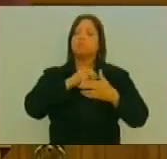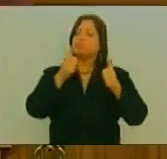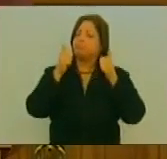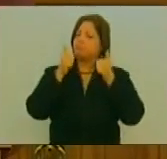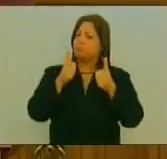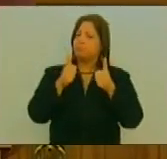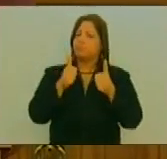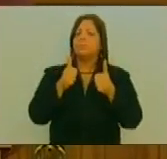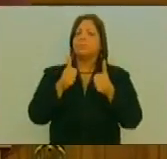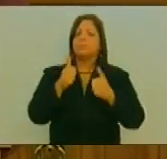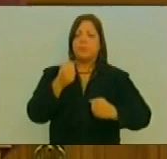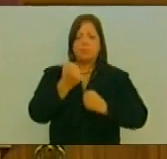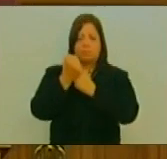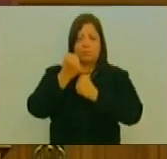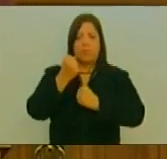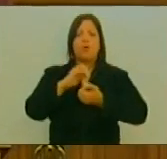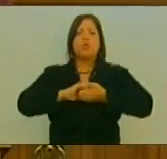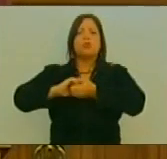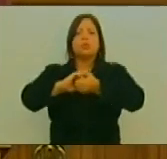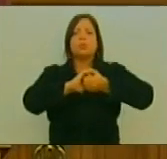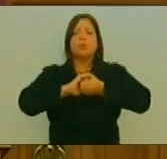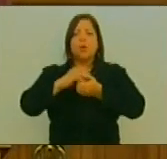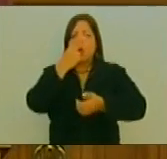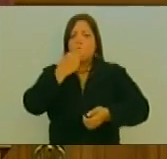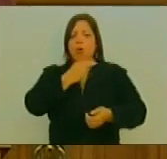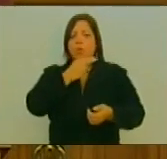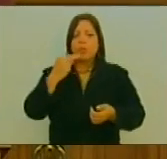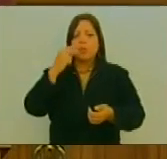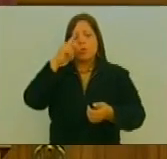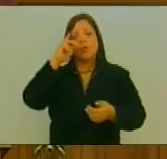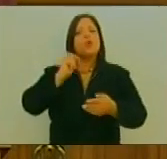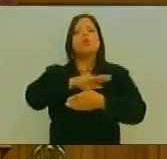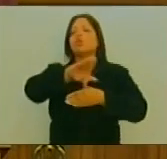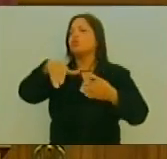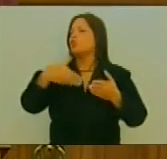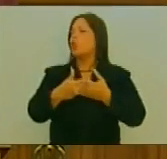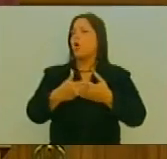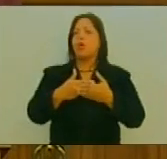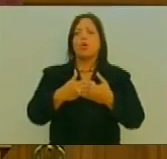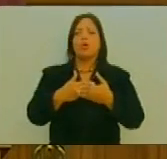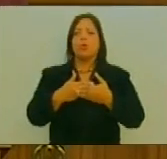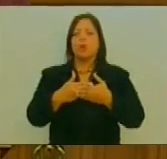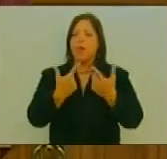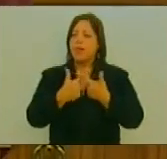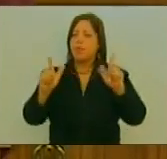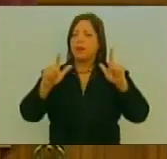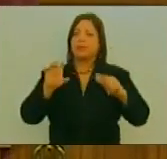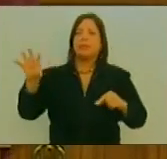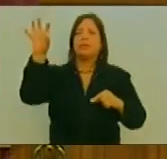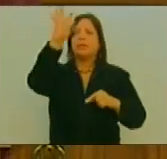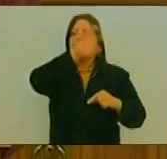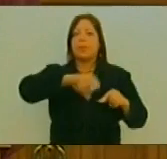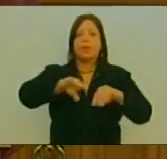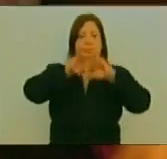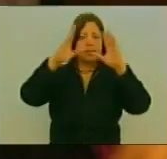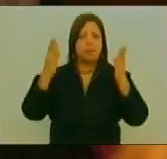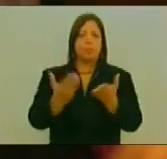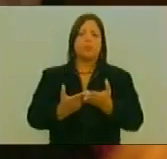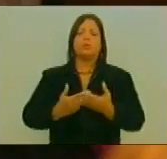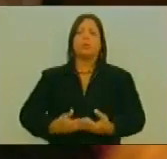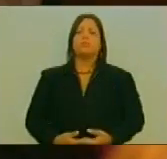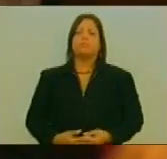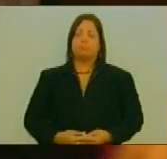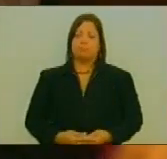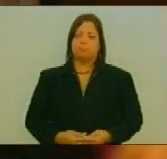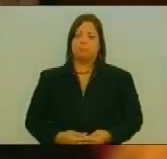Solidarios Comprometidos Con Todos Los Procesos De Libertad Y Soberanía Del Mundo